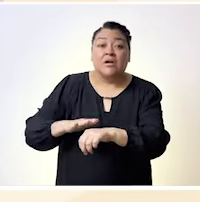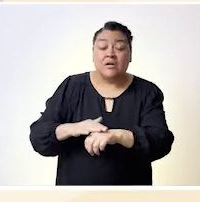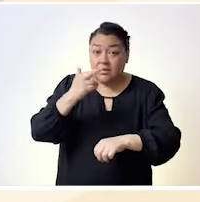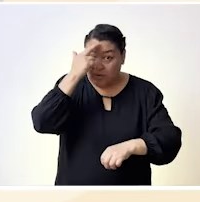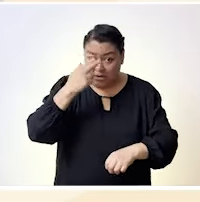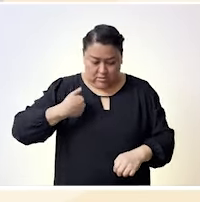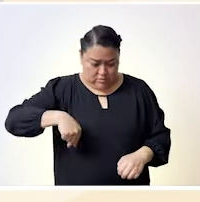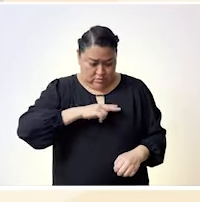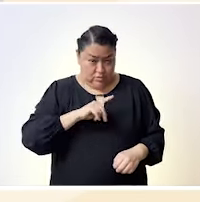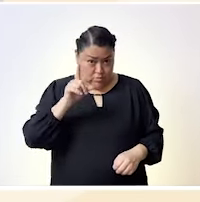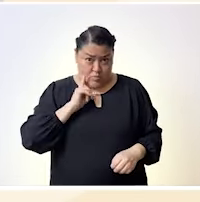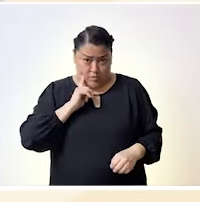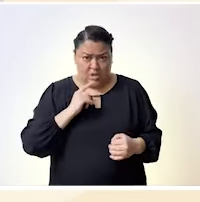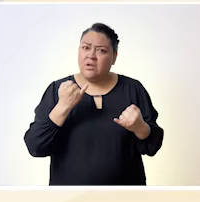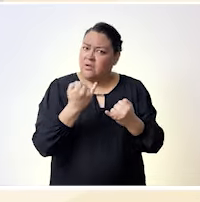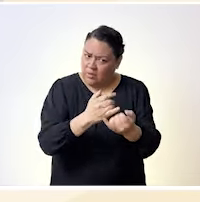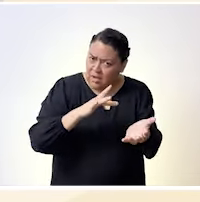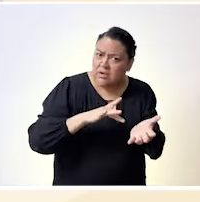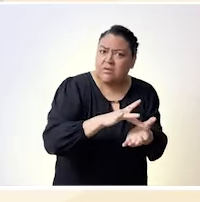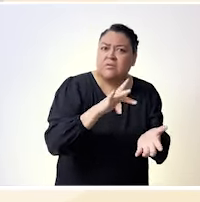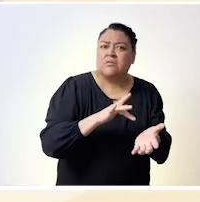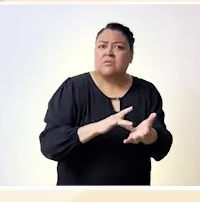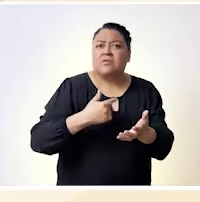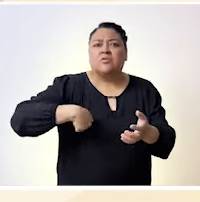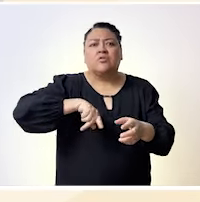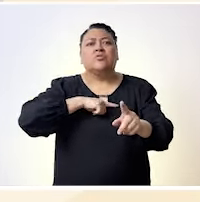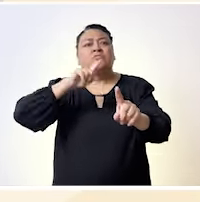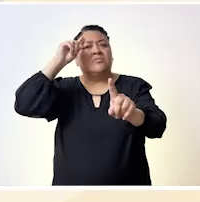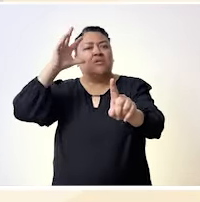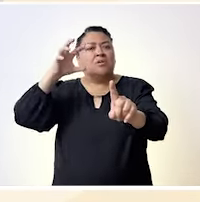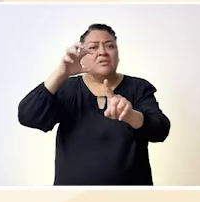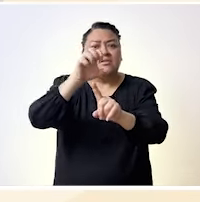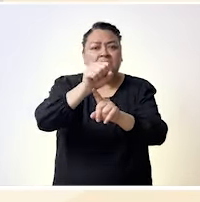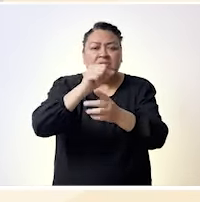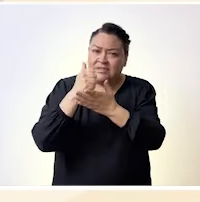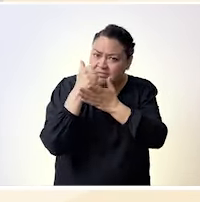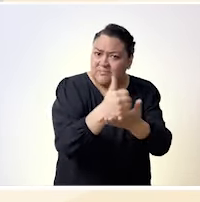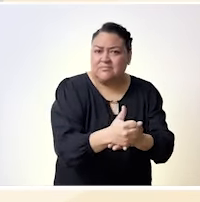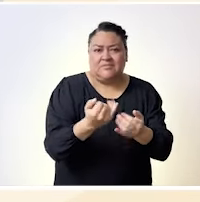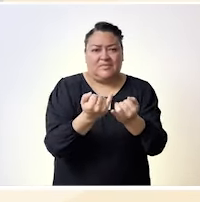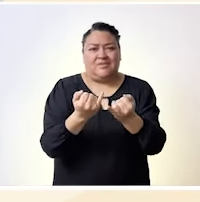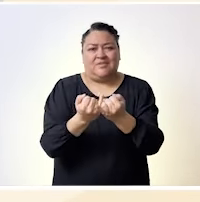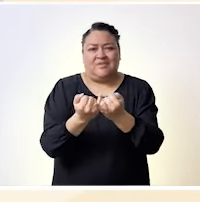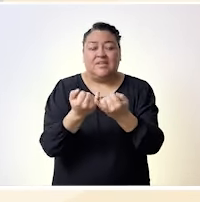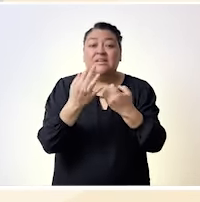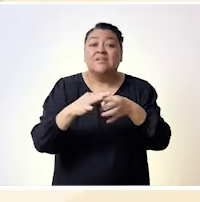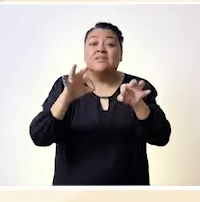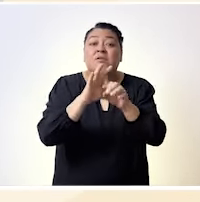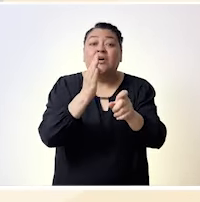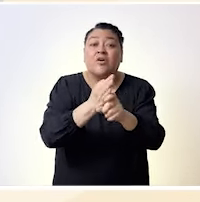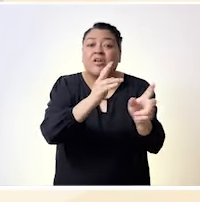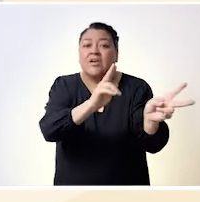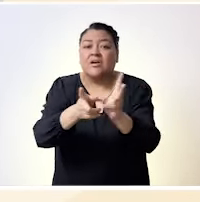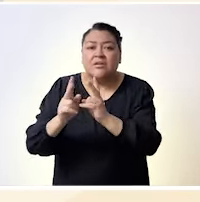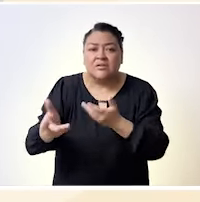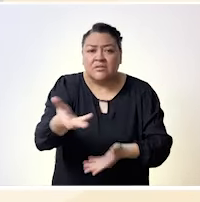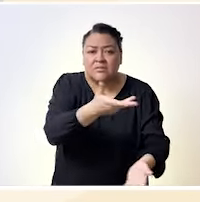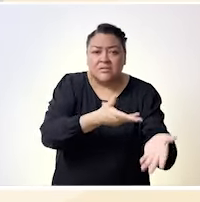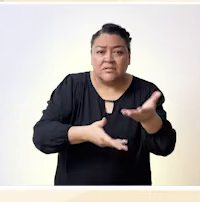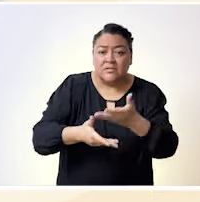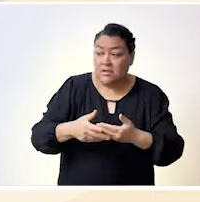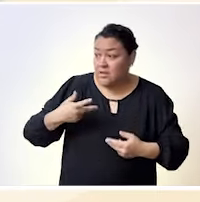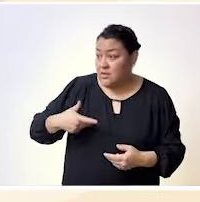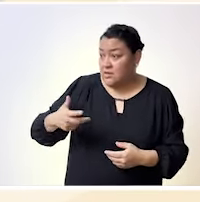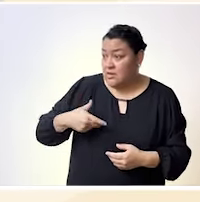reconocer nuestras aportaciones, luchas y alcances. Les invito a reflexionar